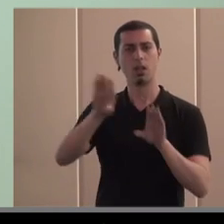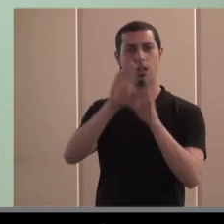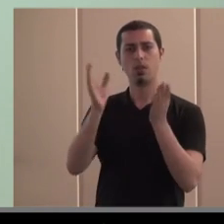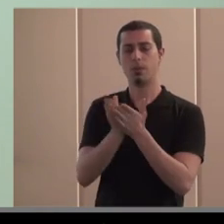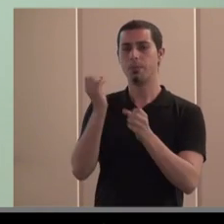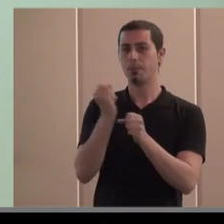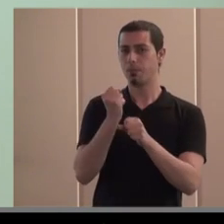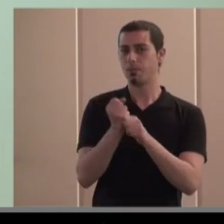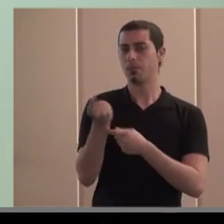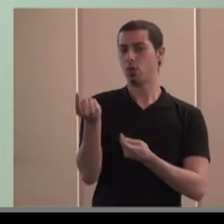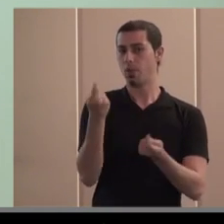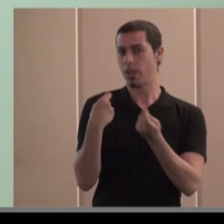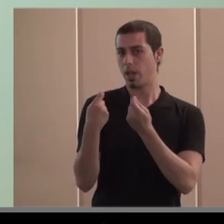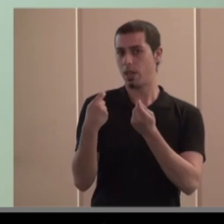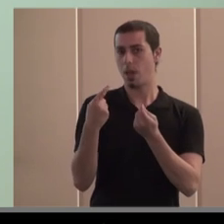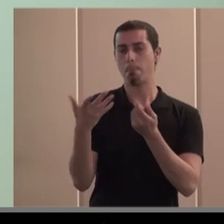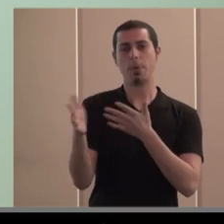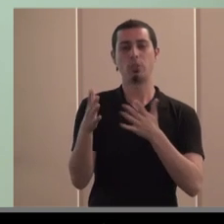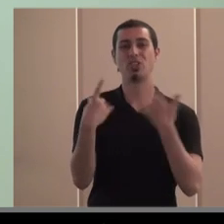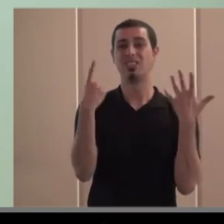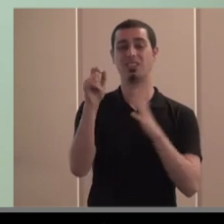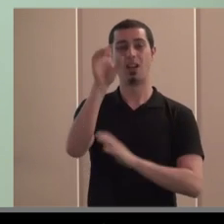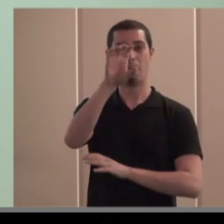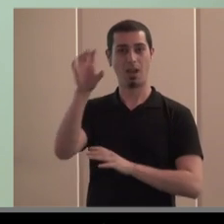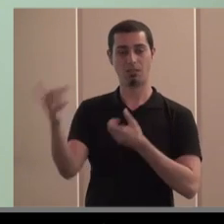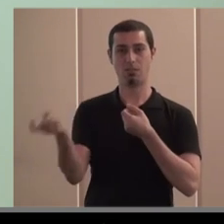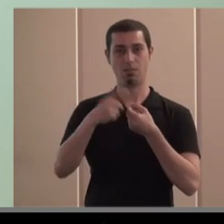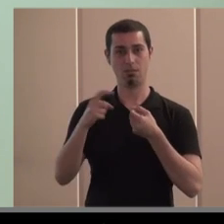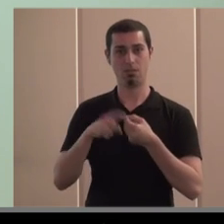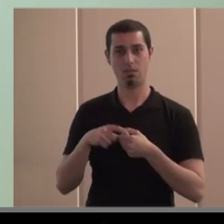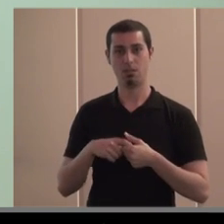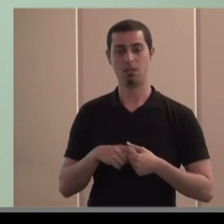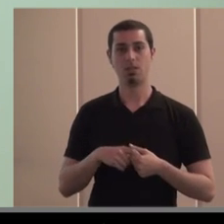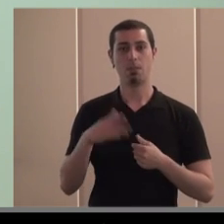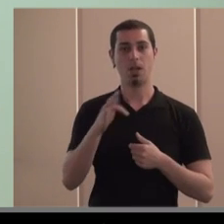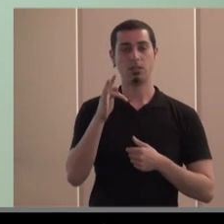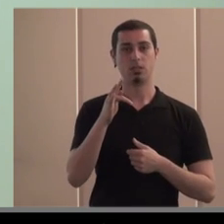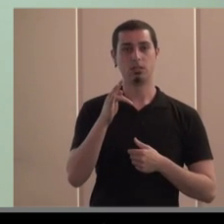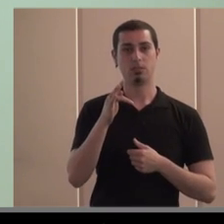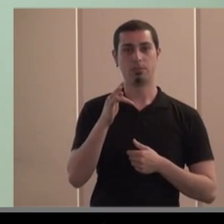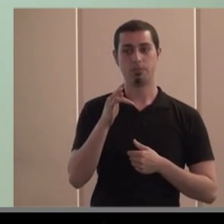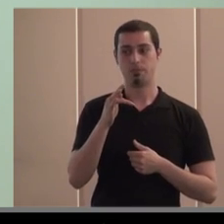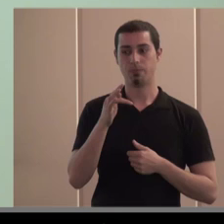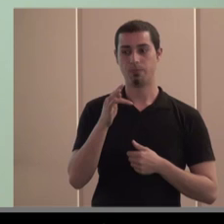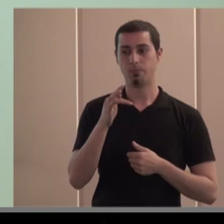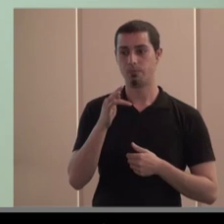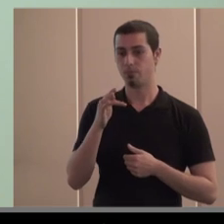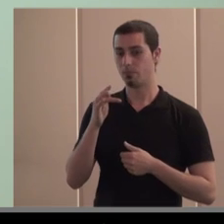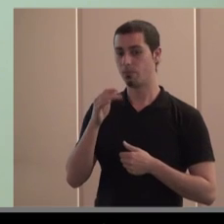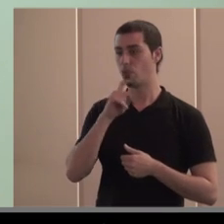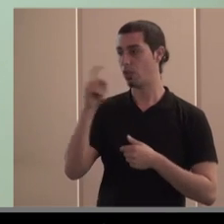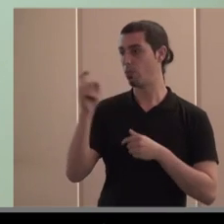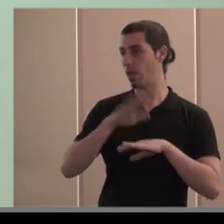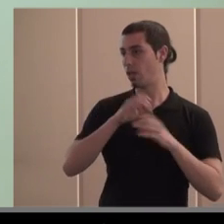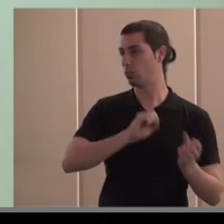comercializa alrededor de 60 países con lo cual tiene una fuerte implantación de exportación